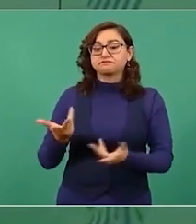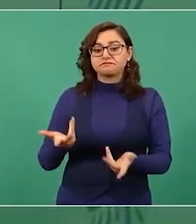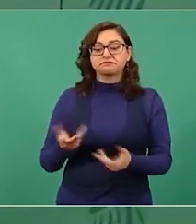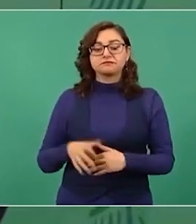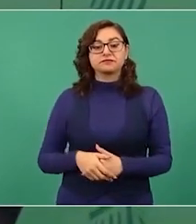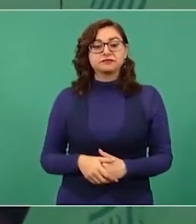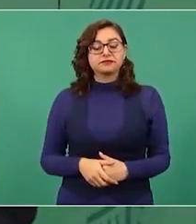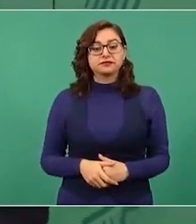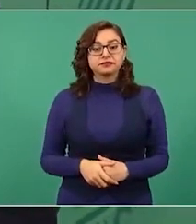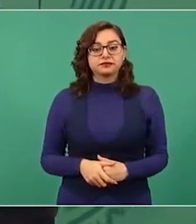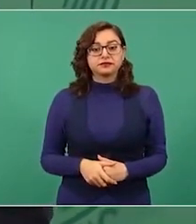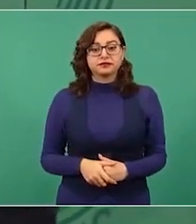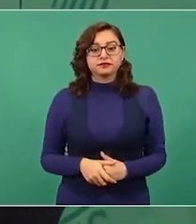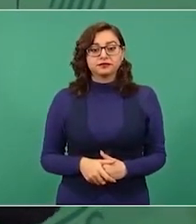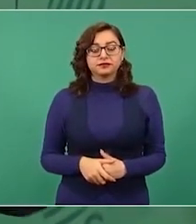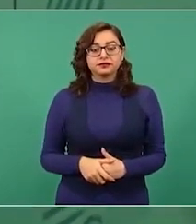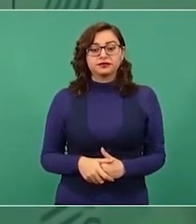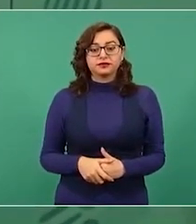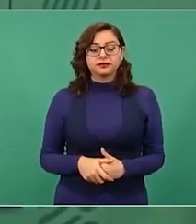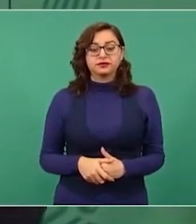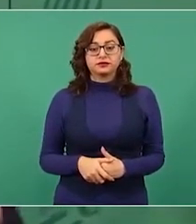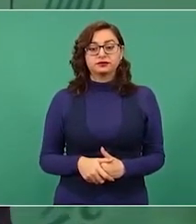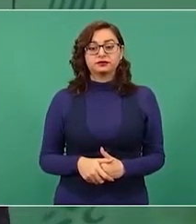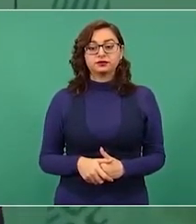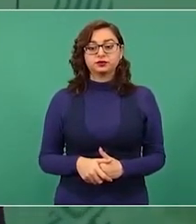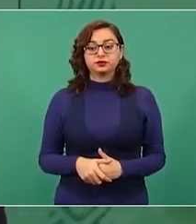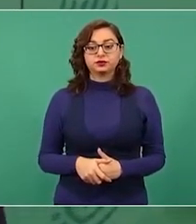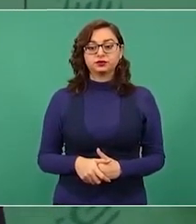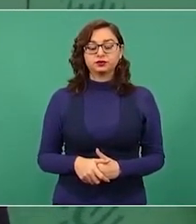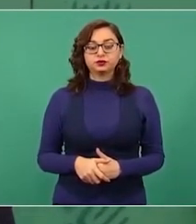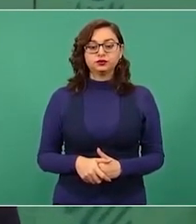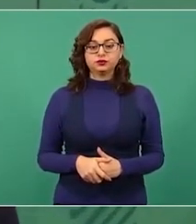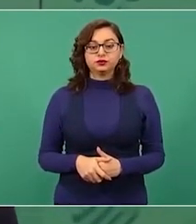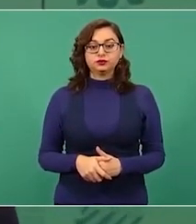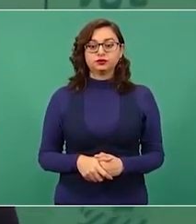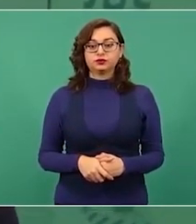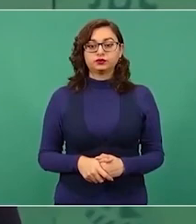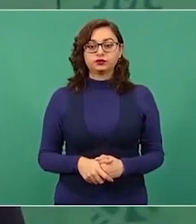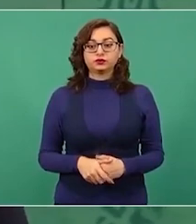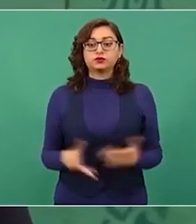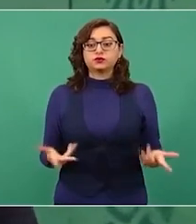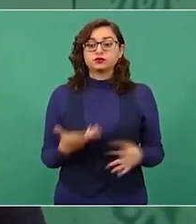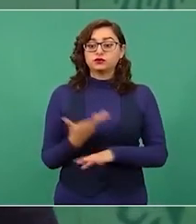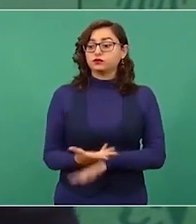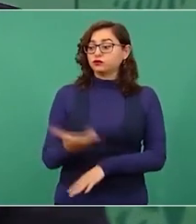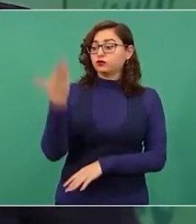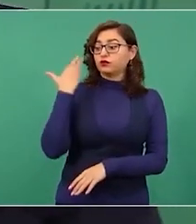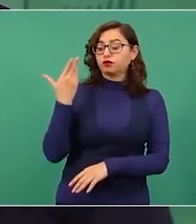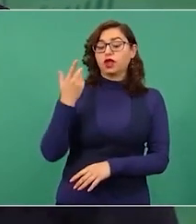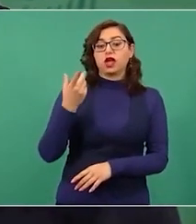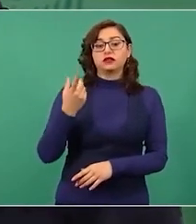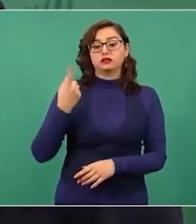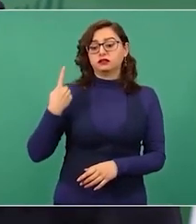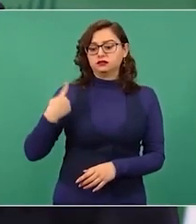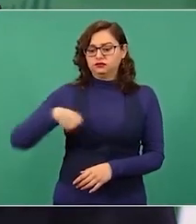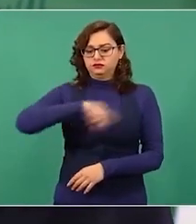Nosotros ganamos la elección por el pueblo,